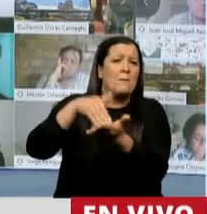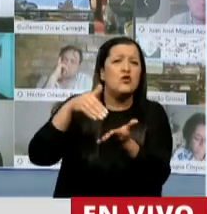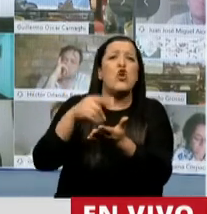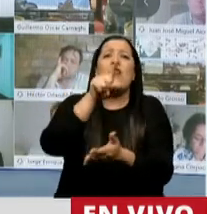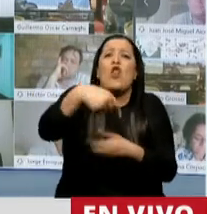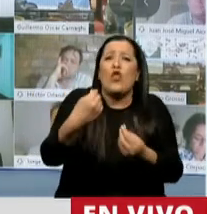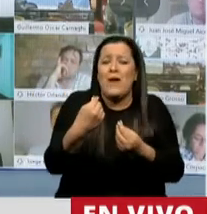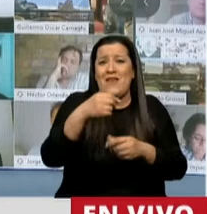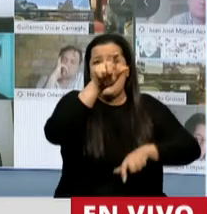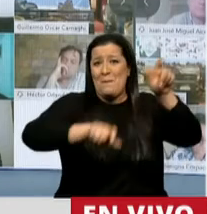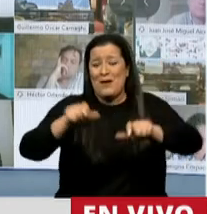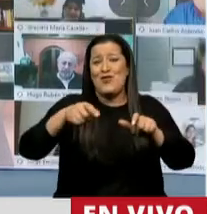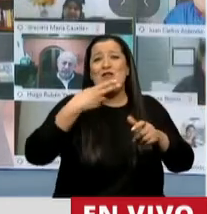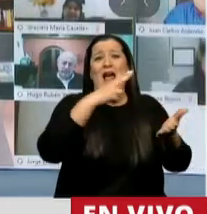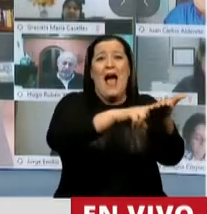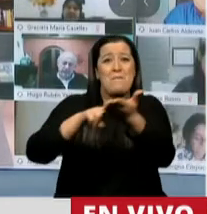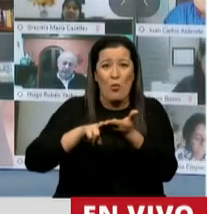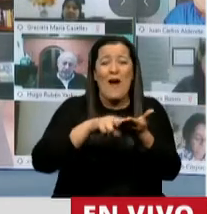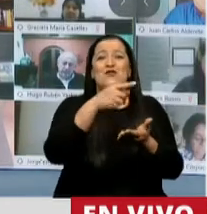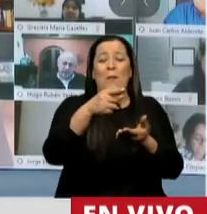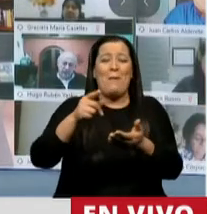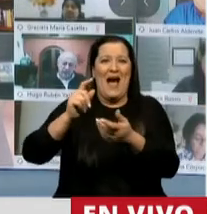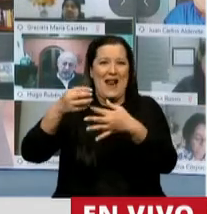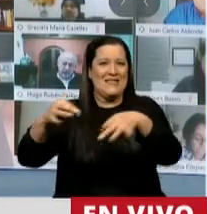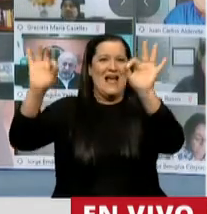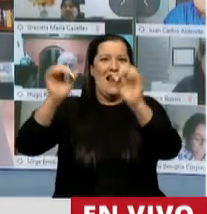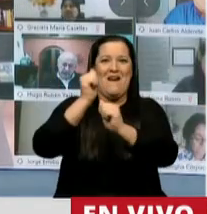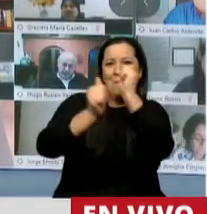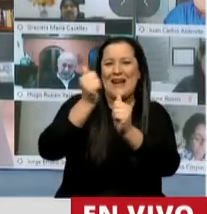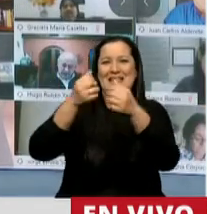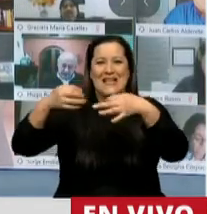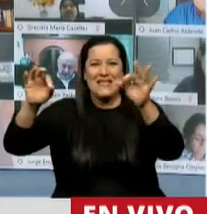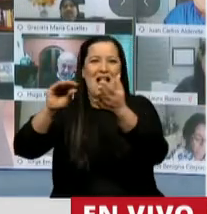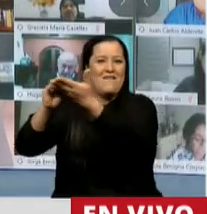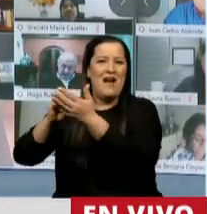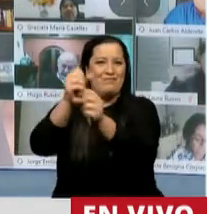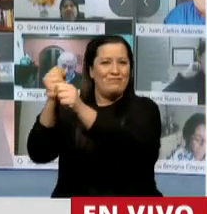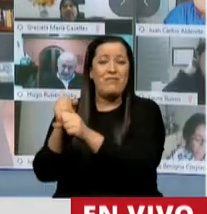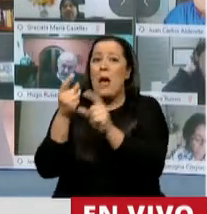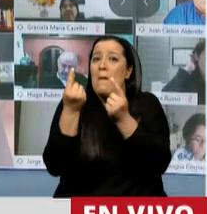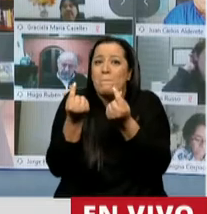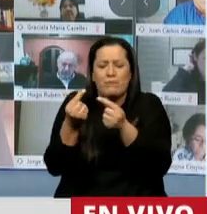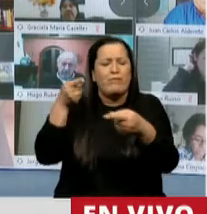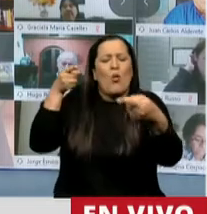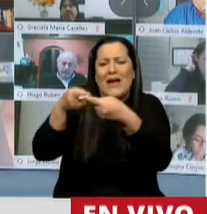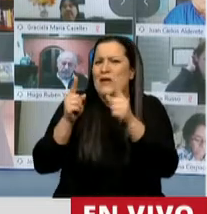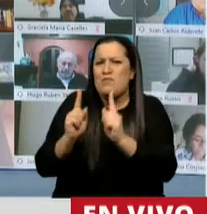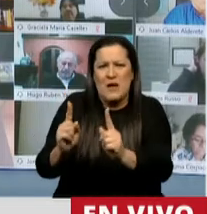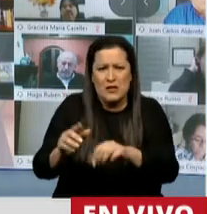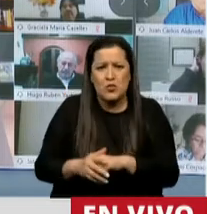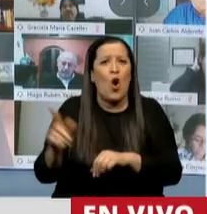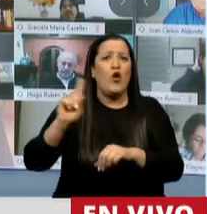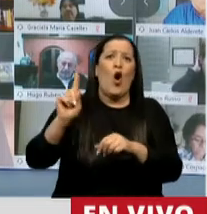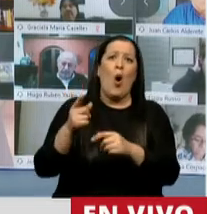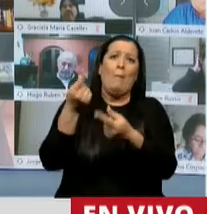impuestos de los contribuyentes en salvar empresas y empleo, el dinero debe emplearse con ese propósito y